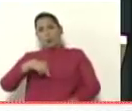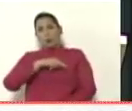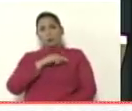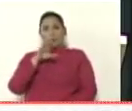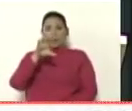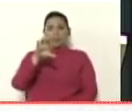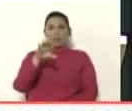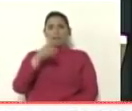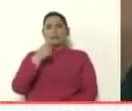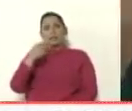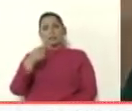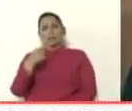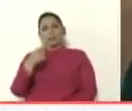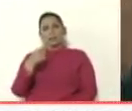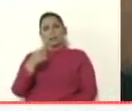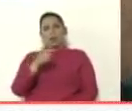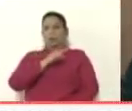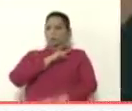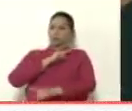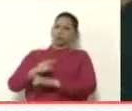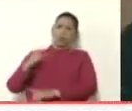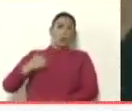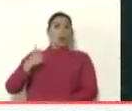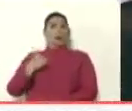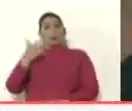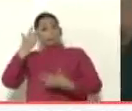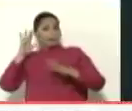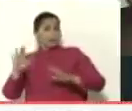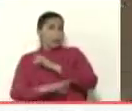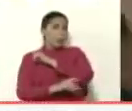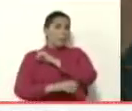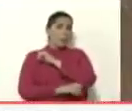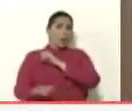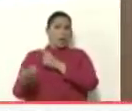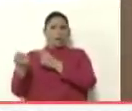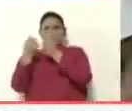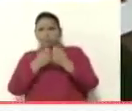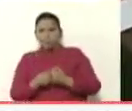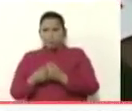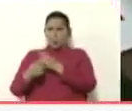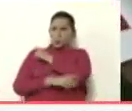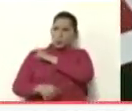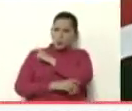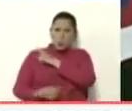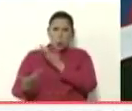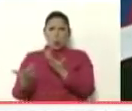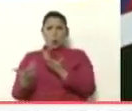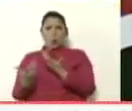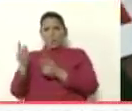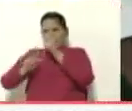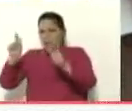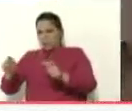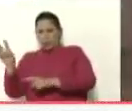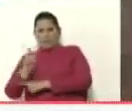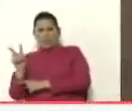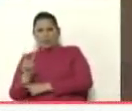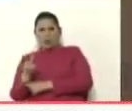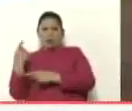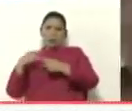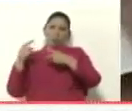país dice condenamos cualquier posible acto de corrupción en manejo de recursos por parte de ciudadanos venezolanos